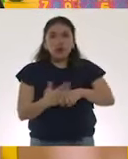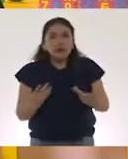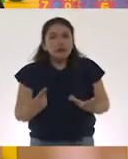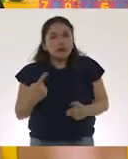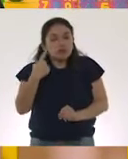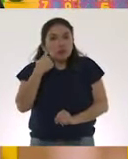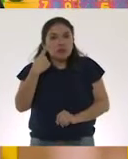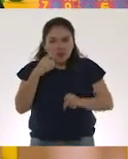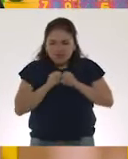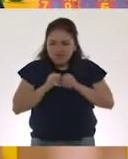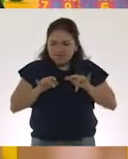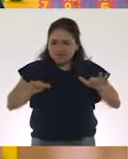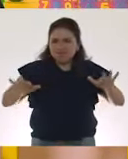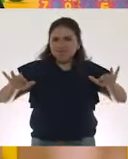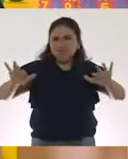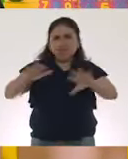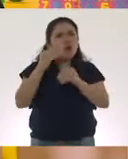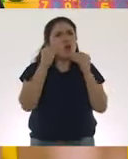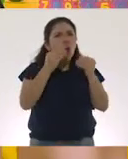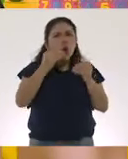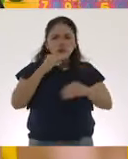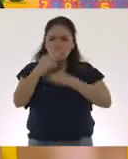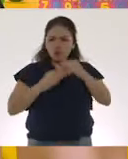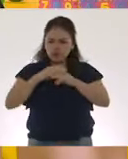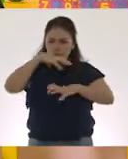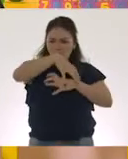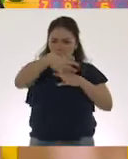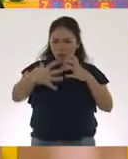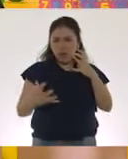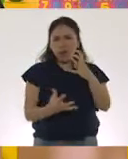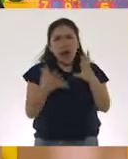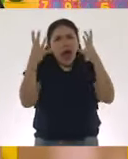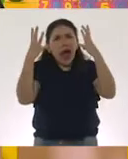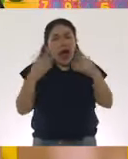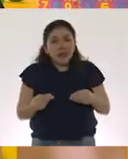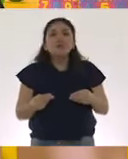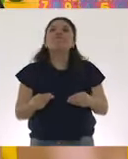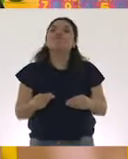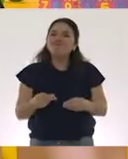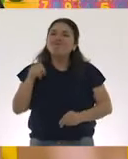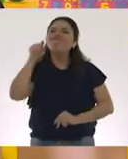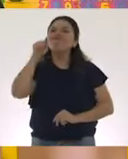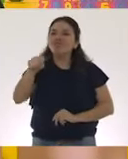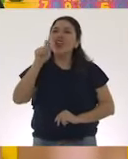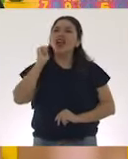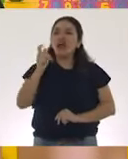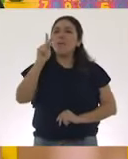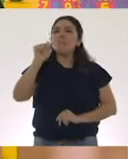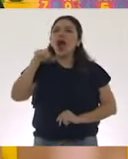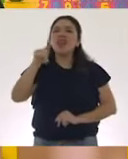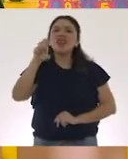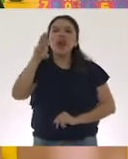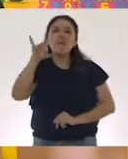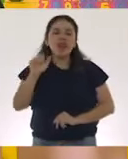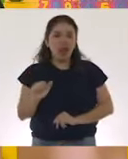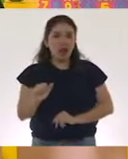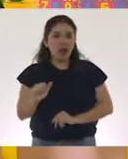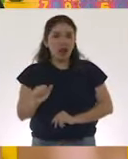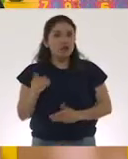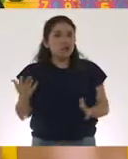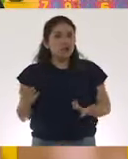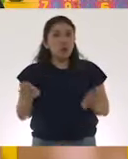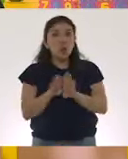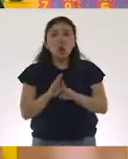dispersa en muchos continentes de nuestro planeta. Entonces ya lo podemos considerar como una pandemia, no solamente como